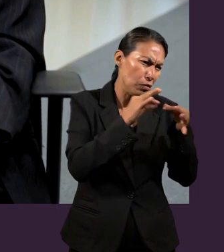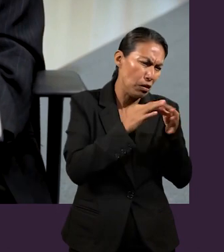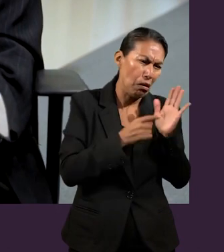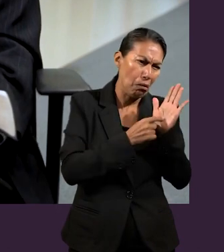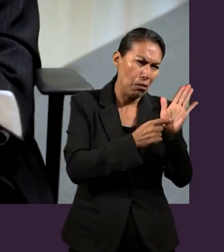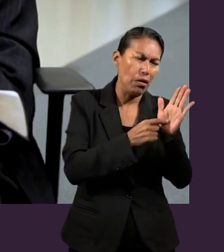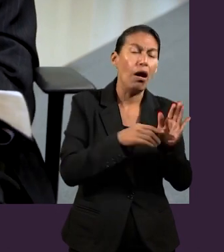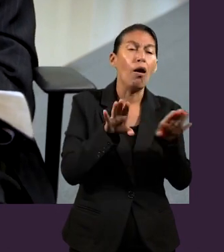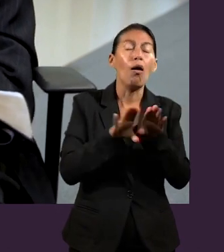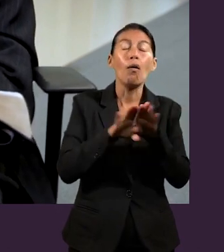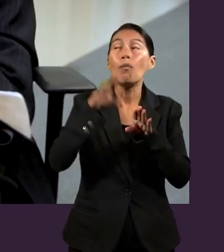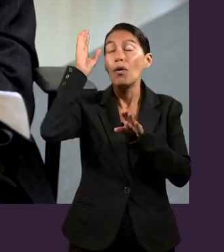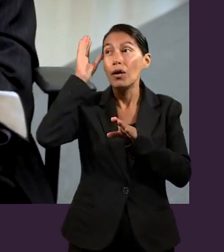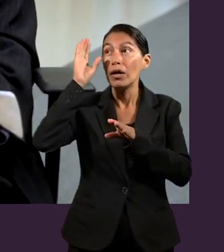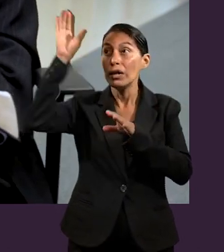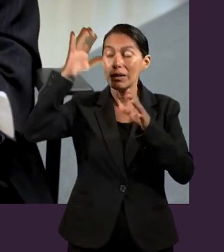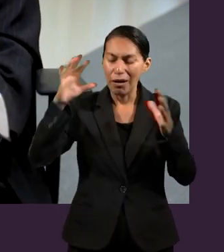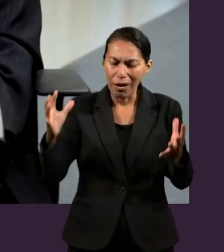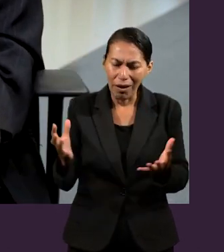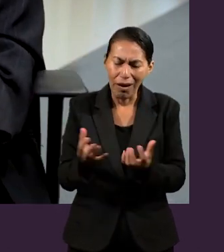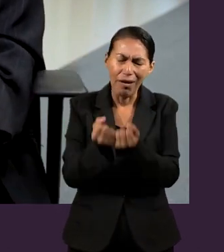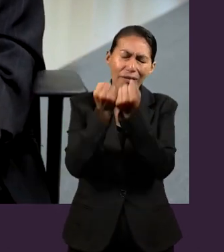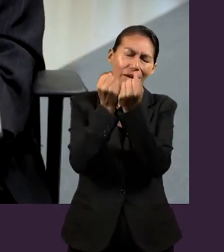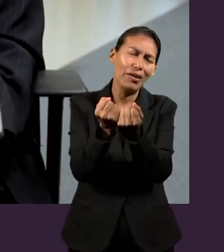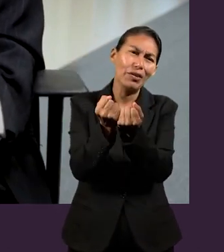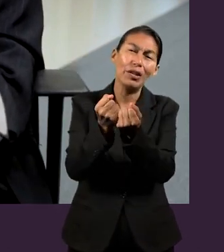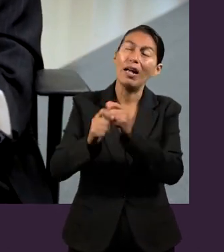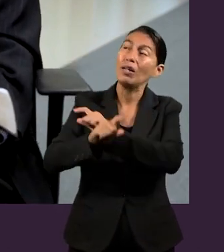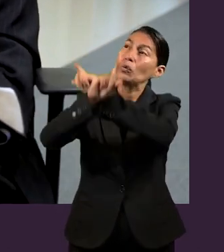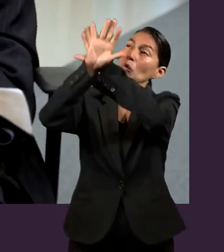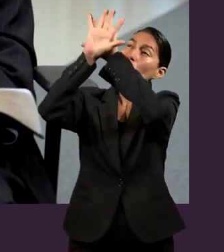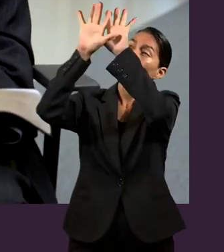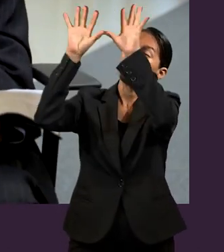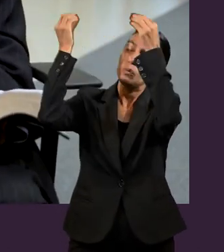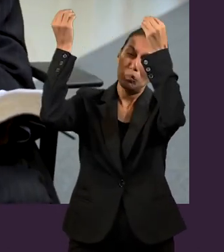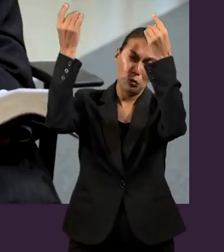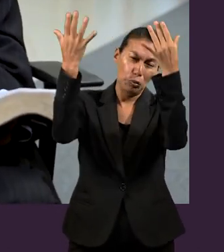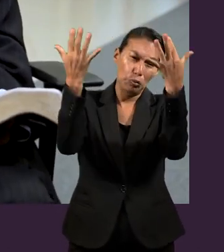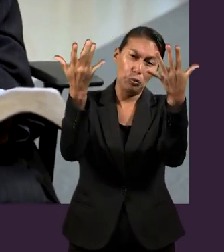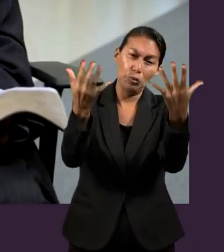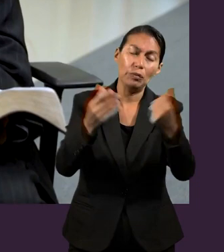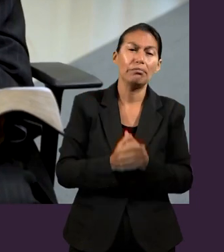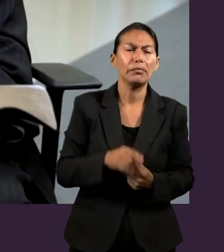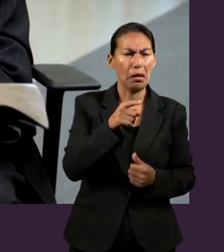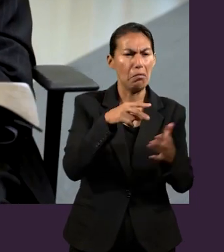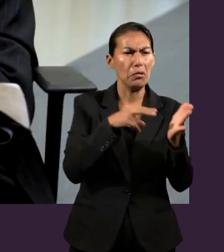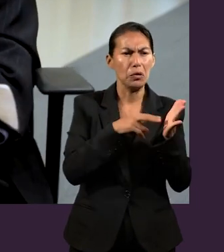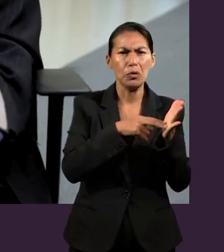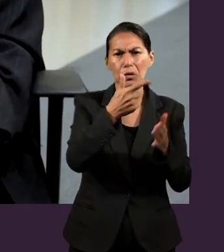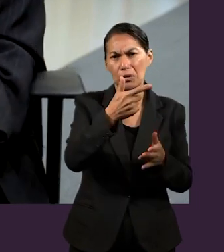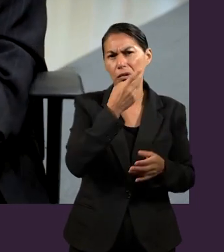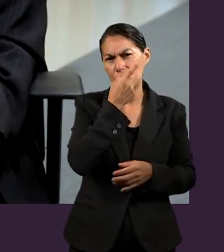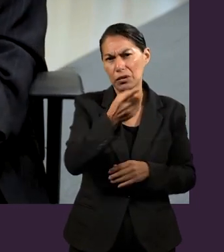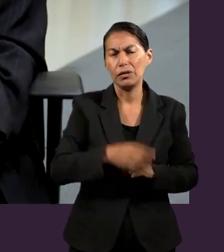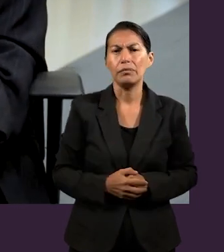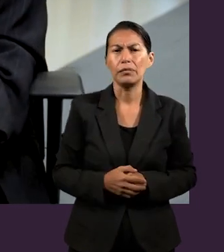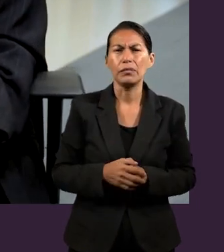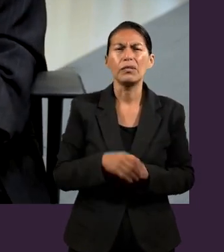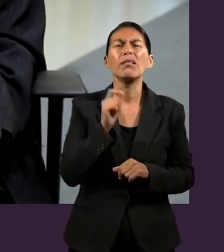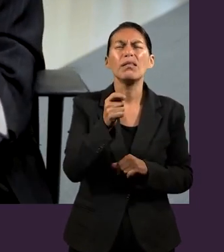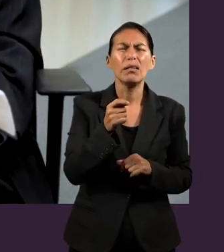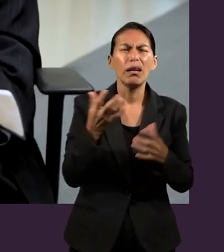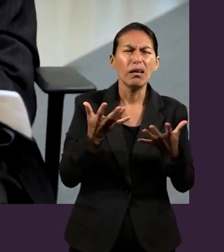en los redimidos, sino Cristo como Redentor, las abundantes riquezas de su gloria, como dice el versículo 7.